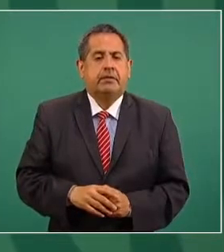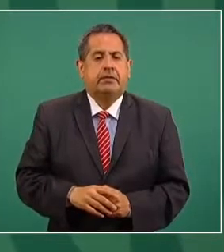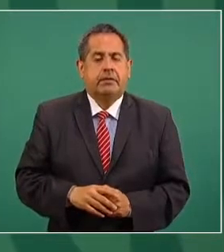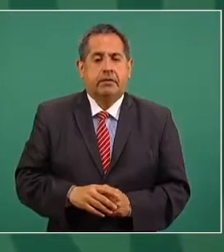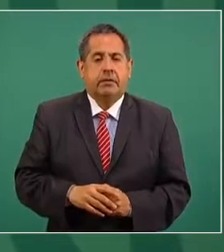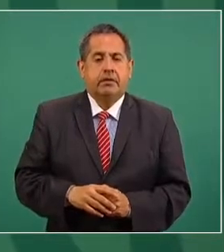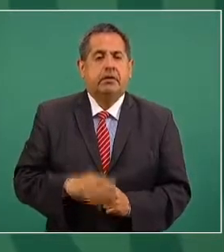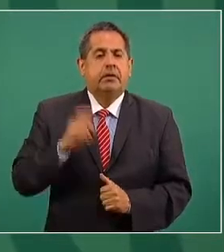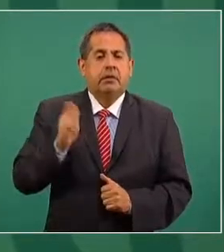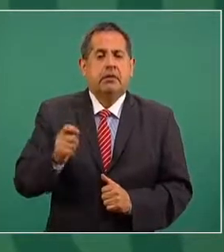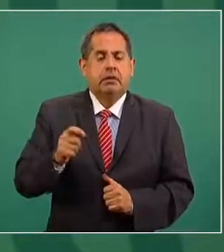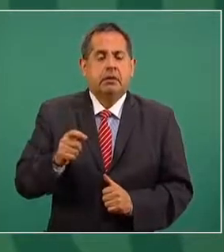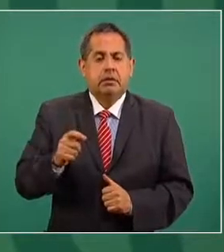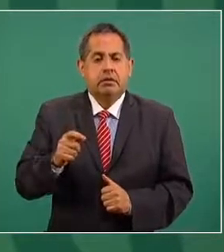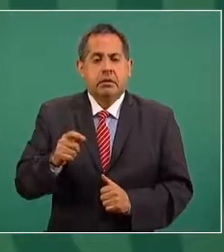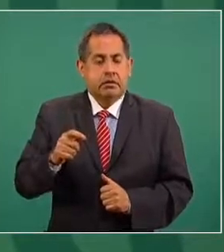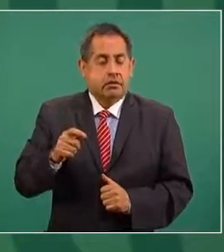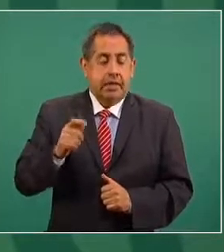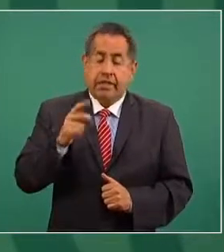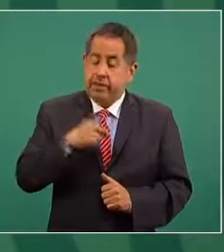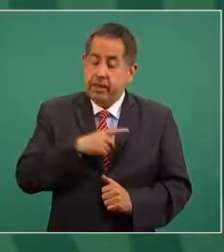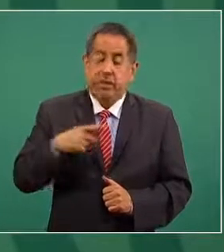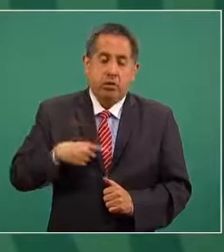tenemos que procurar